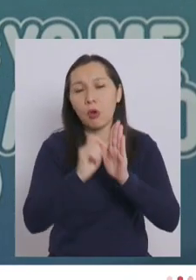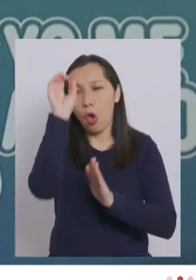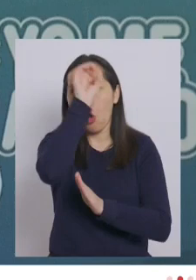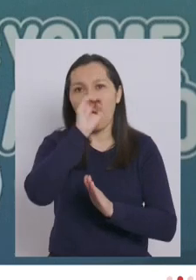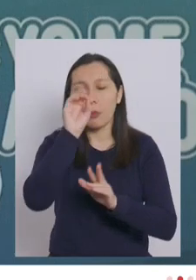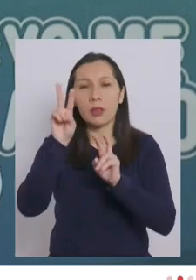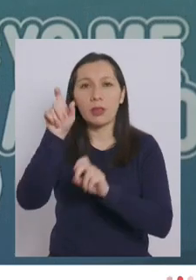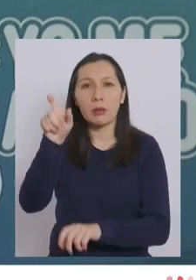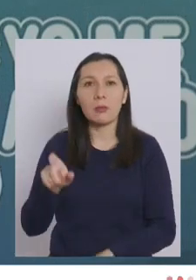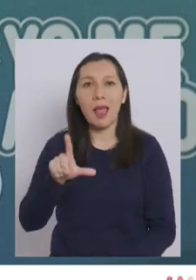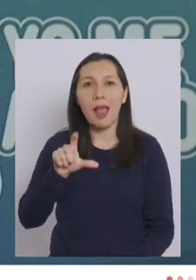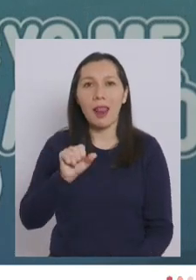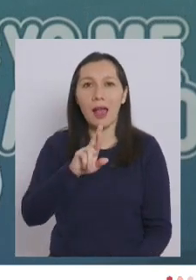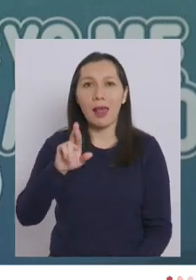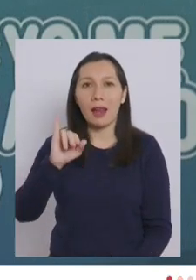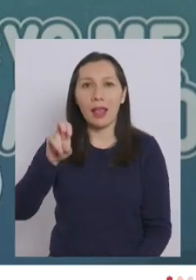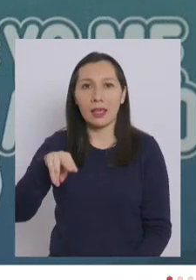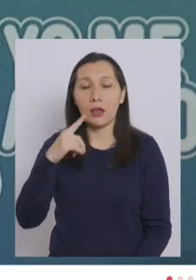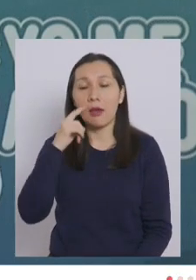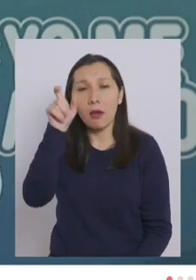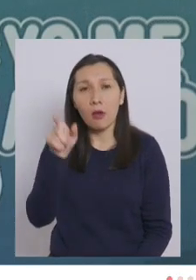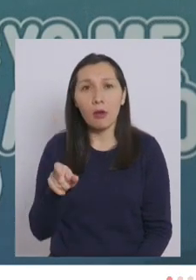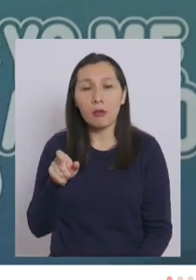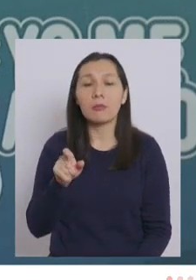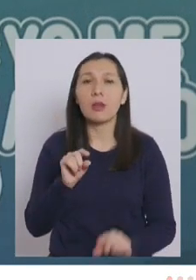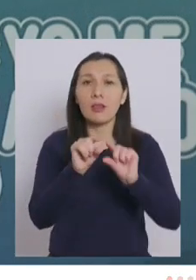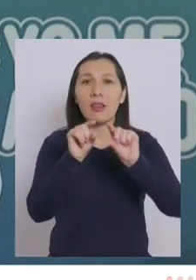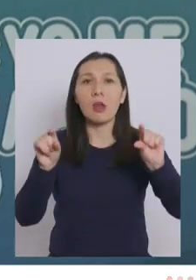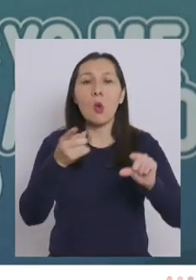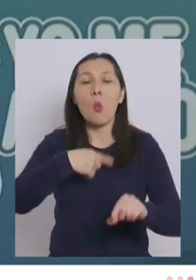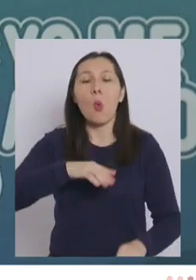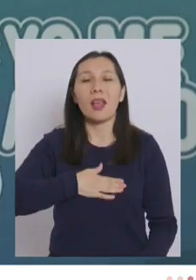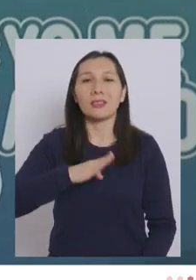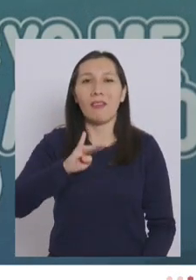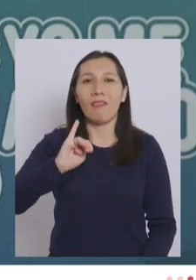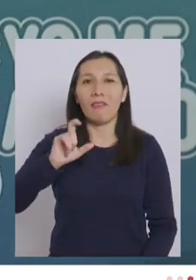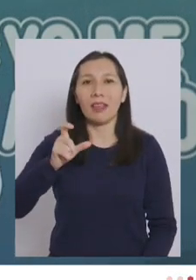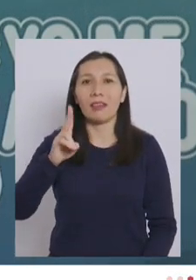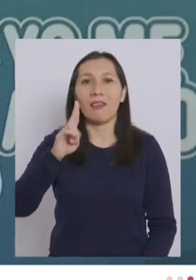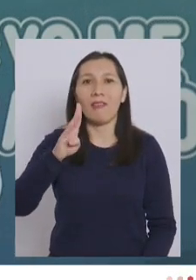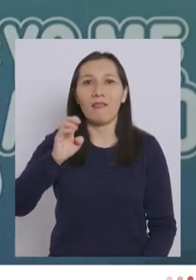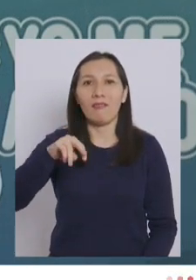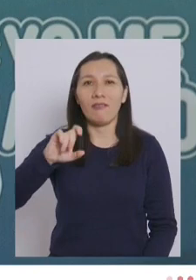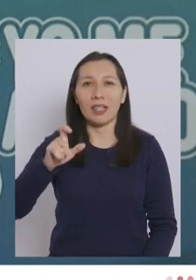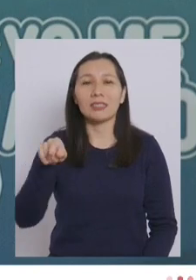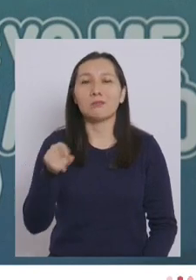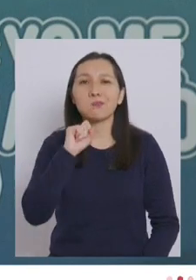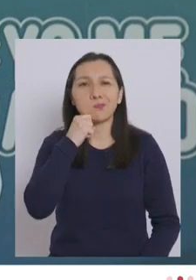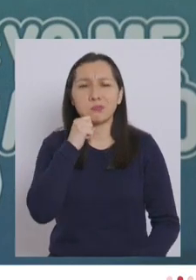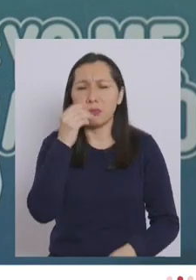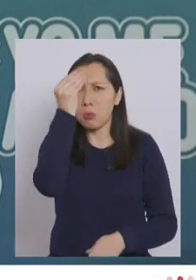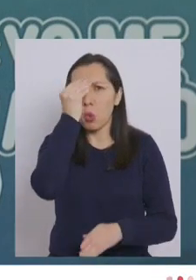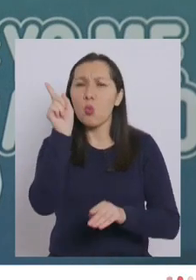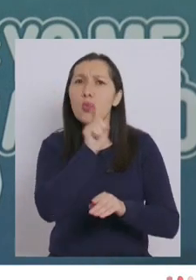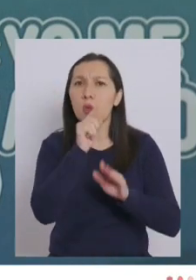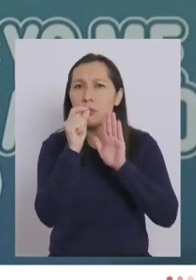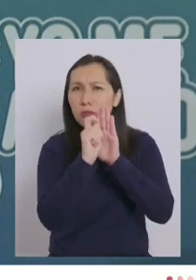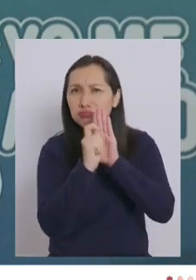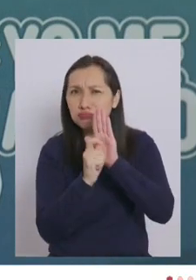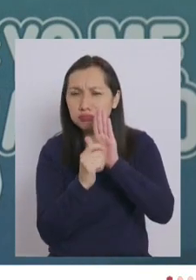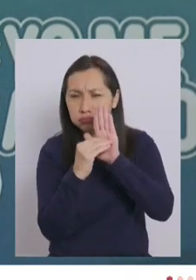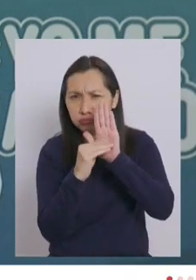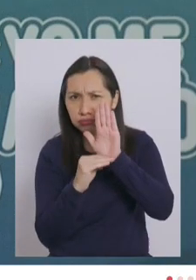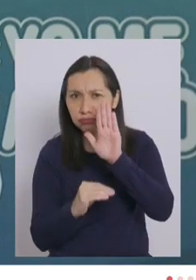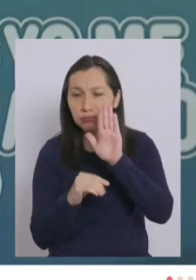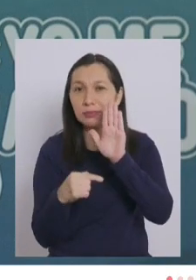ejemplo la de Don Luis Larraín, titulada Nuestro Big Ben. Y lo más llamativo y preocupante al final de su columna